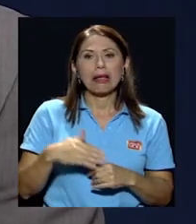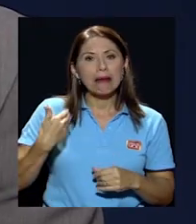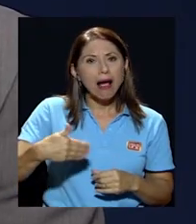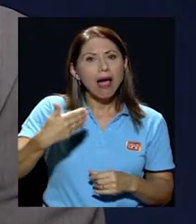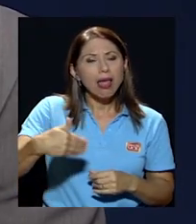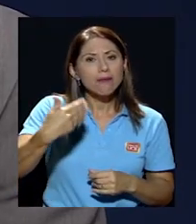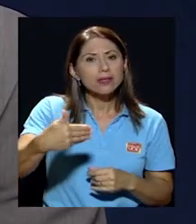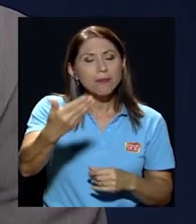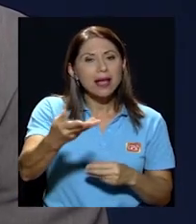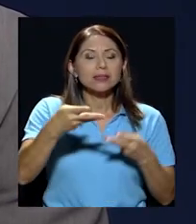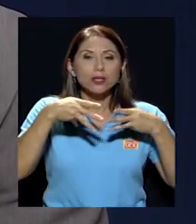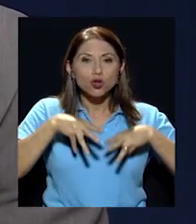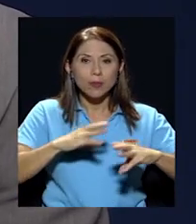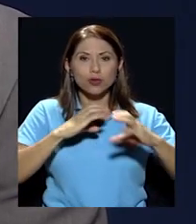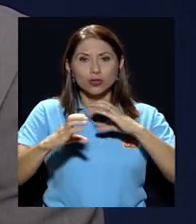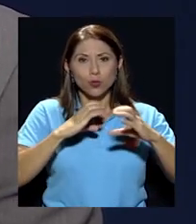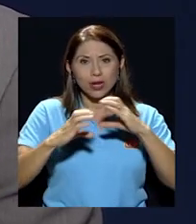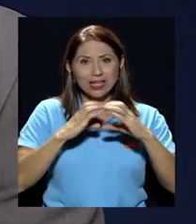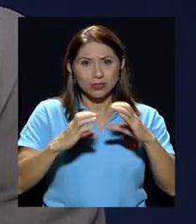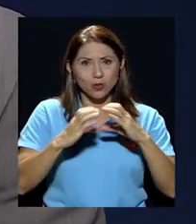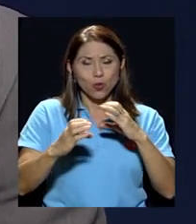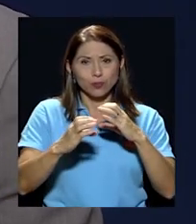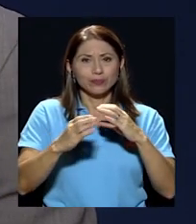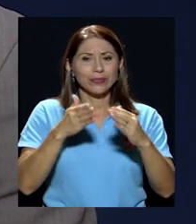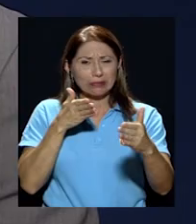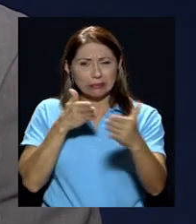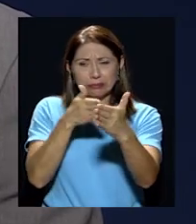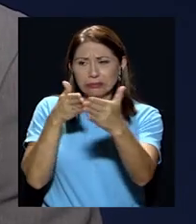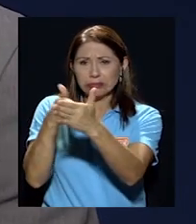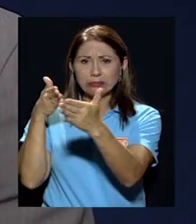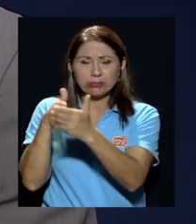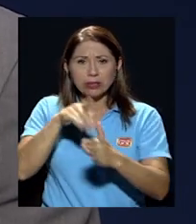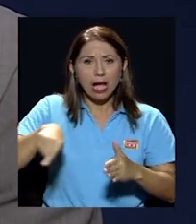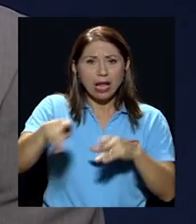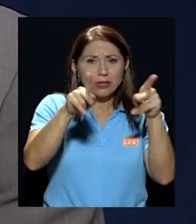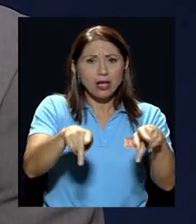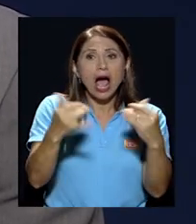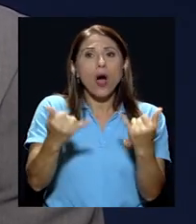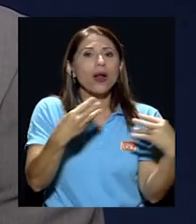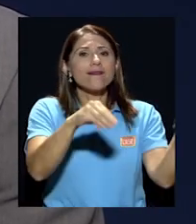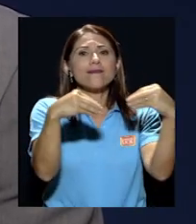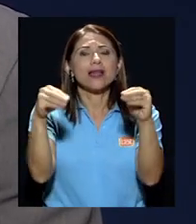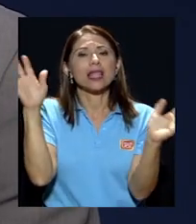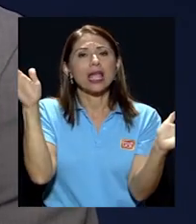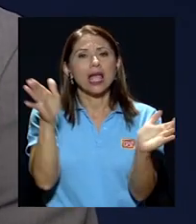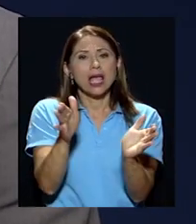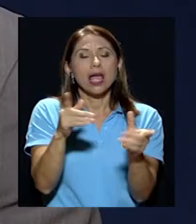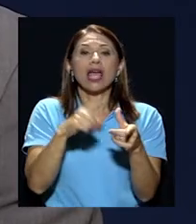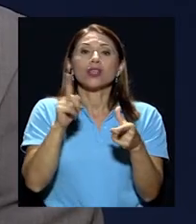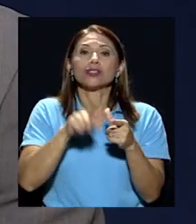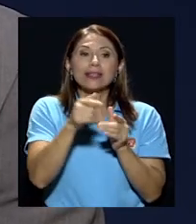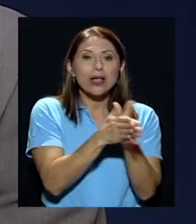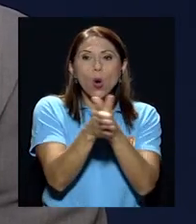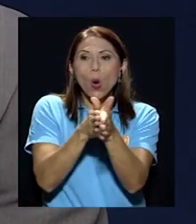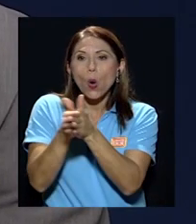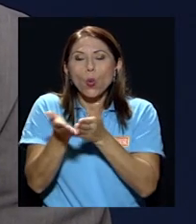medios de comunicación por una afectación directa sobre las audiencias han venido a vender menos entonces han tenido que optimizar sus recursos